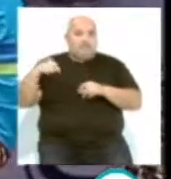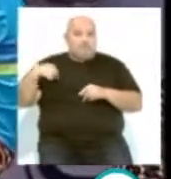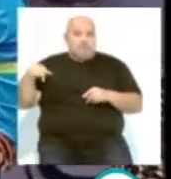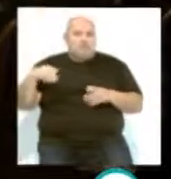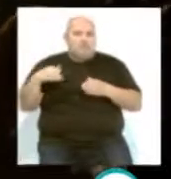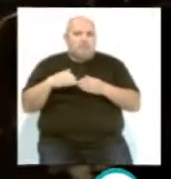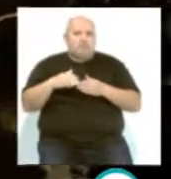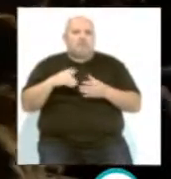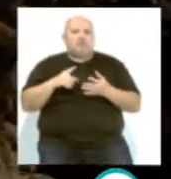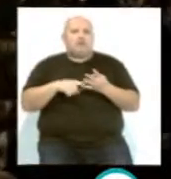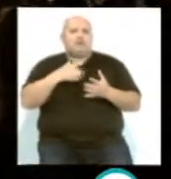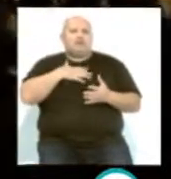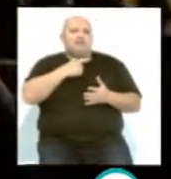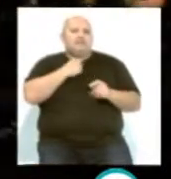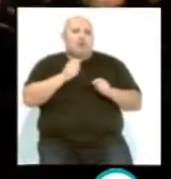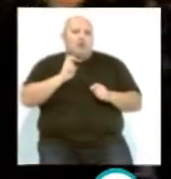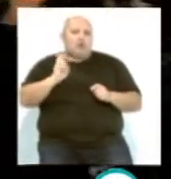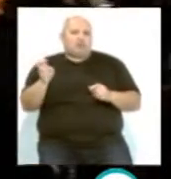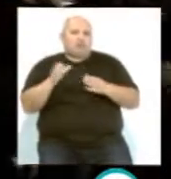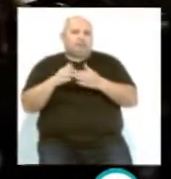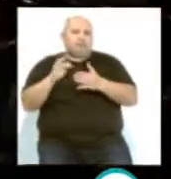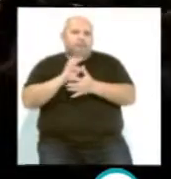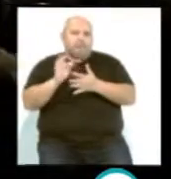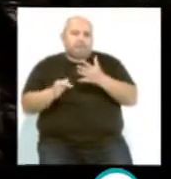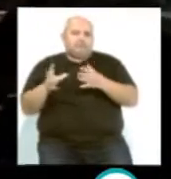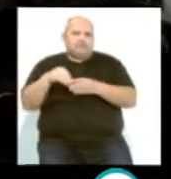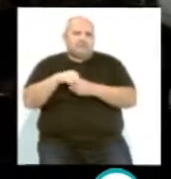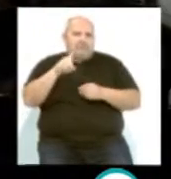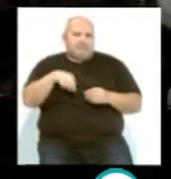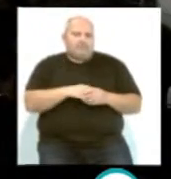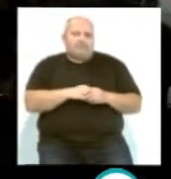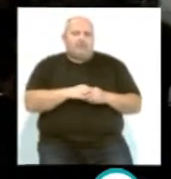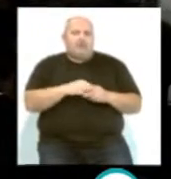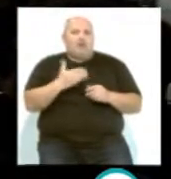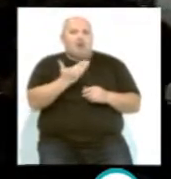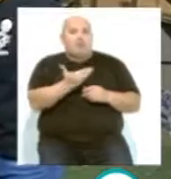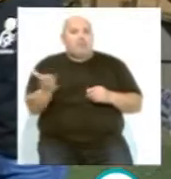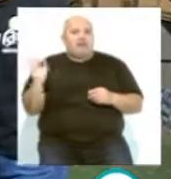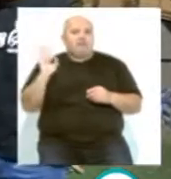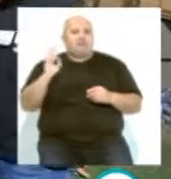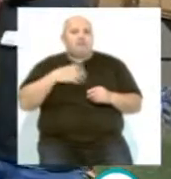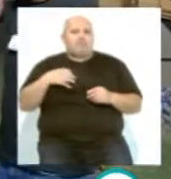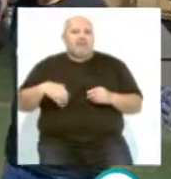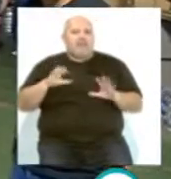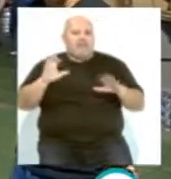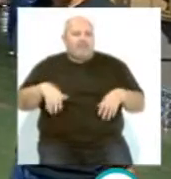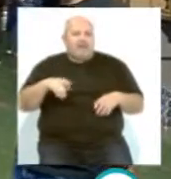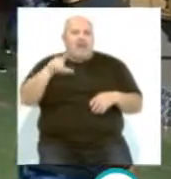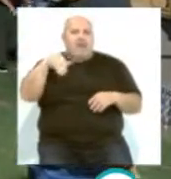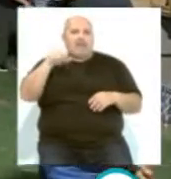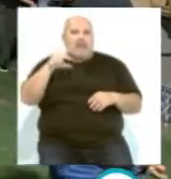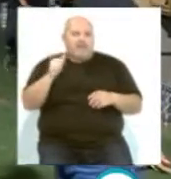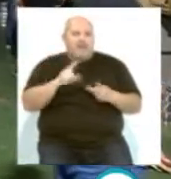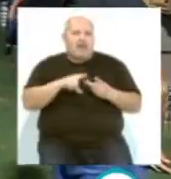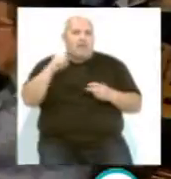Destino. Y la Chirigota de Cascana un pasito a la izquierda y un pasito a la derecha. En comparsas estarán el Marqués de Cádiz, la Manada,